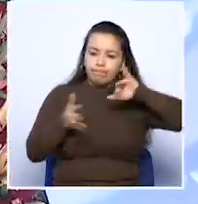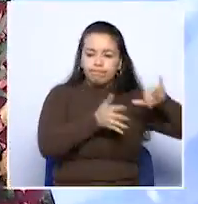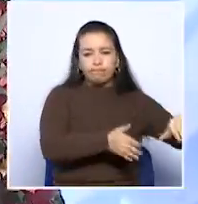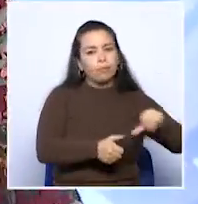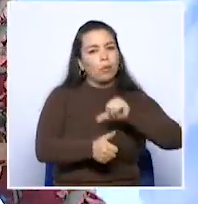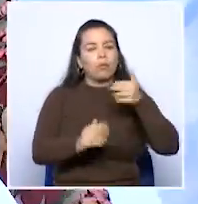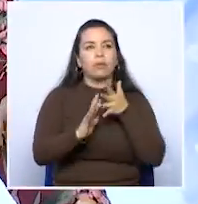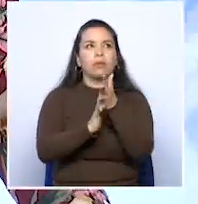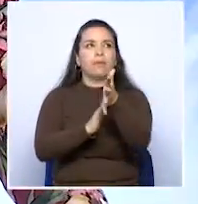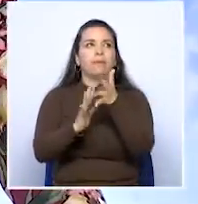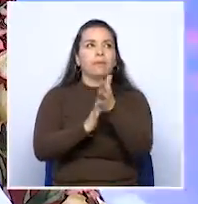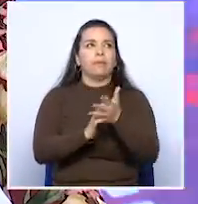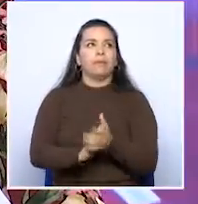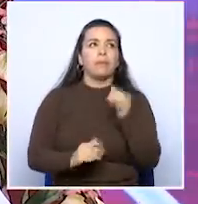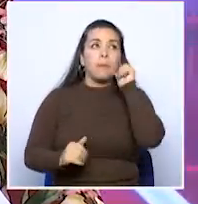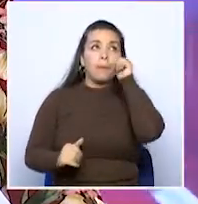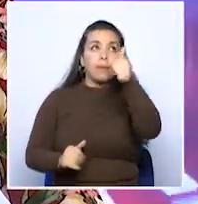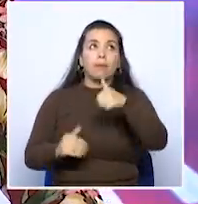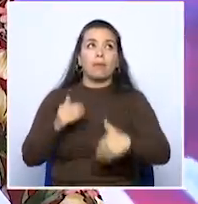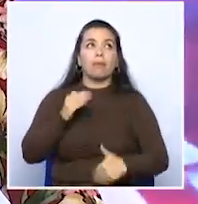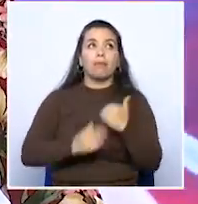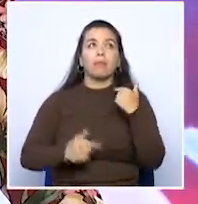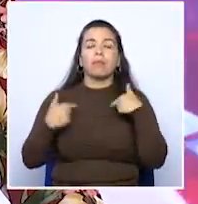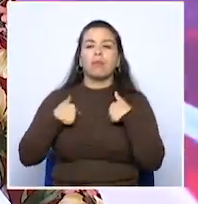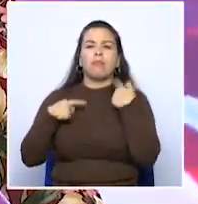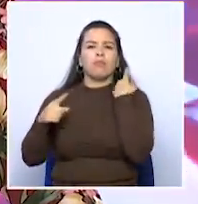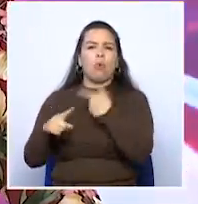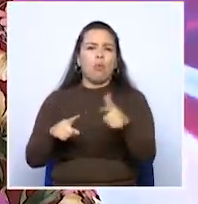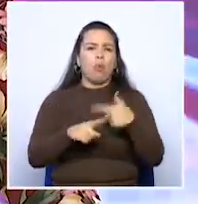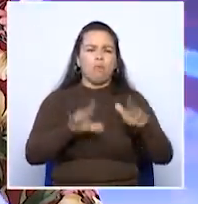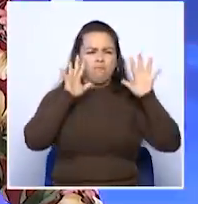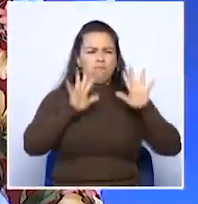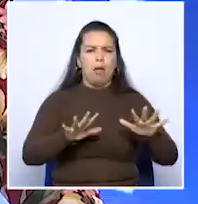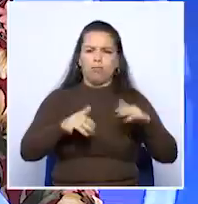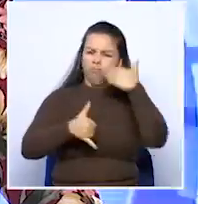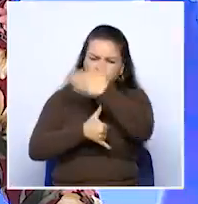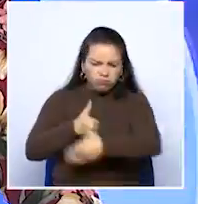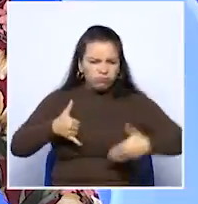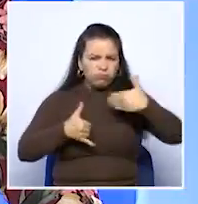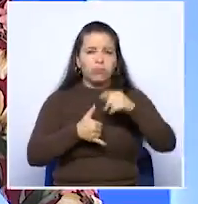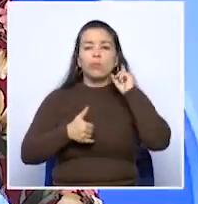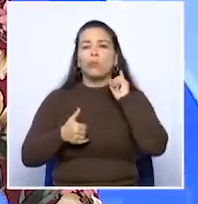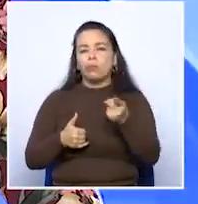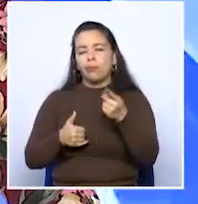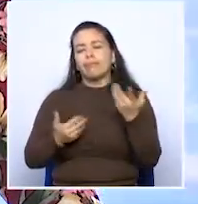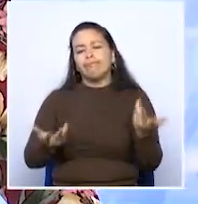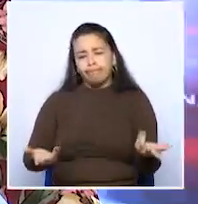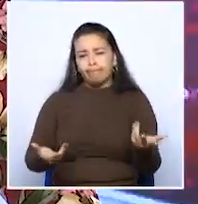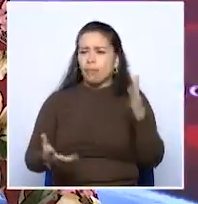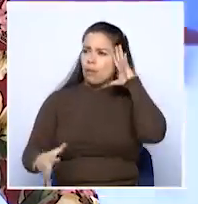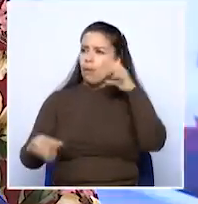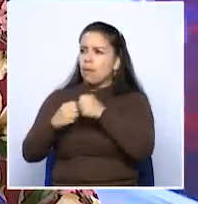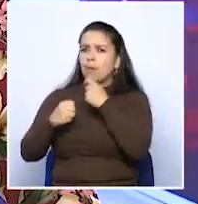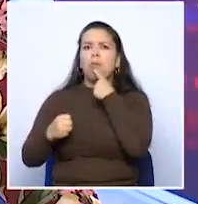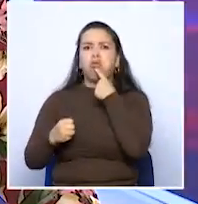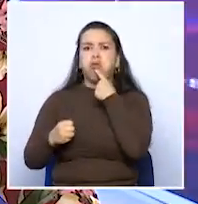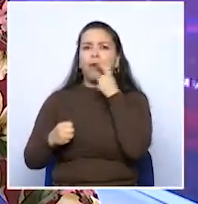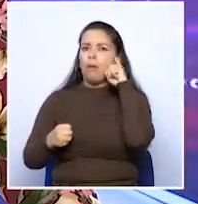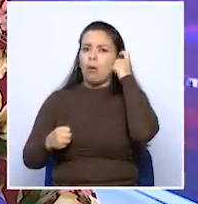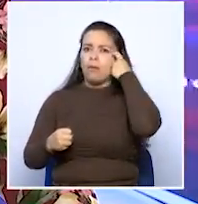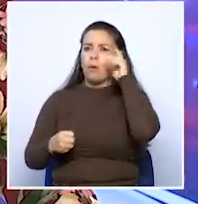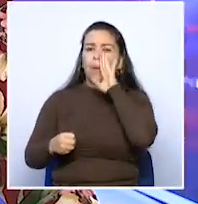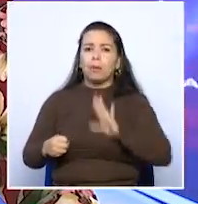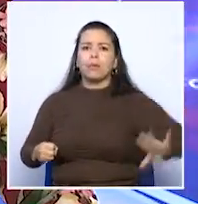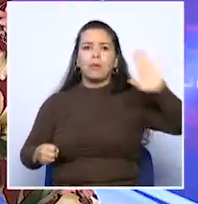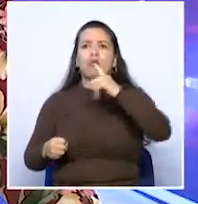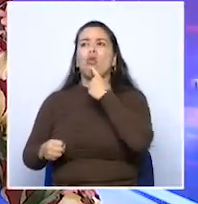otra información desde mañana comienza una serie de paros en todo el país como consecuencia de pactos incumplidos por el gobierno nacional